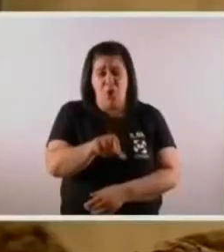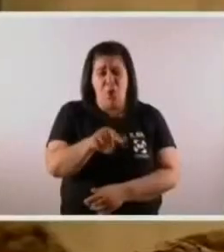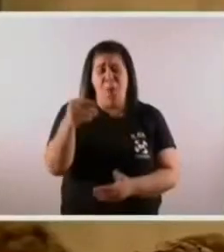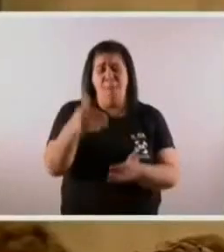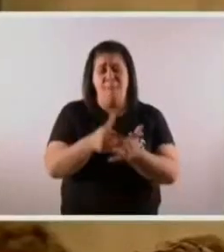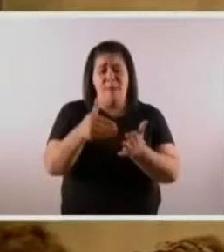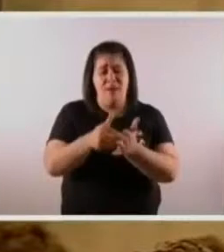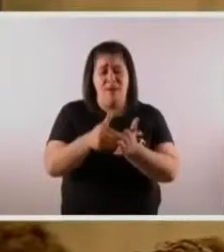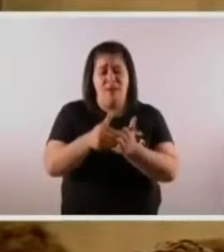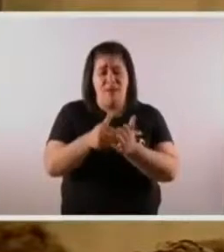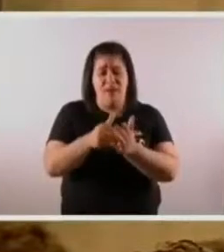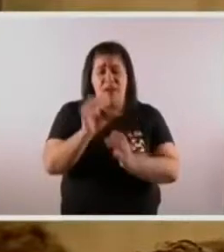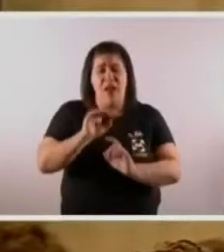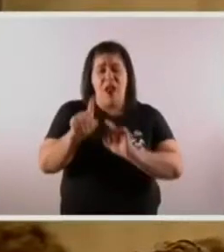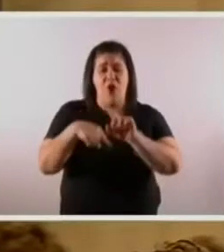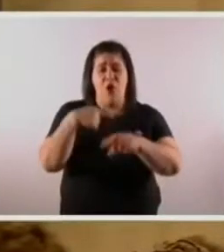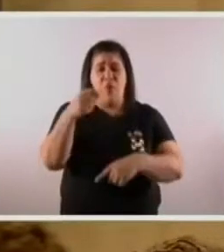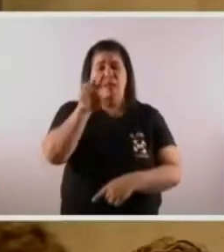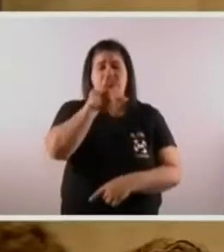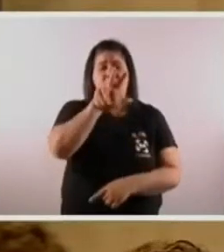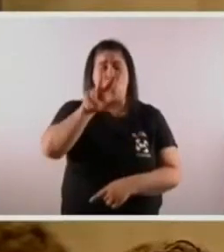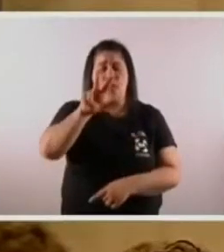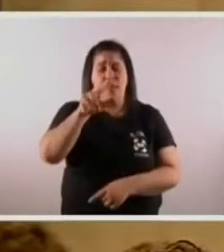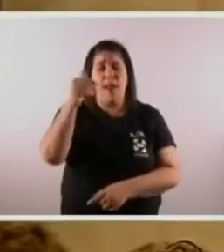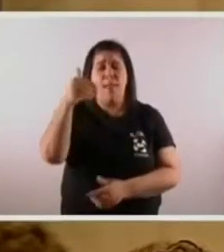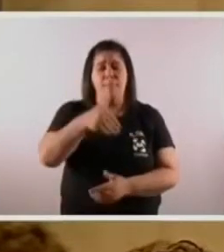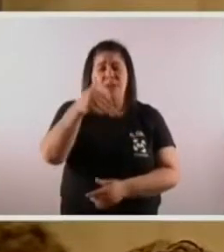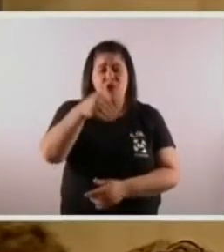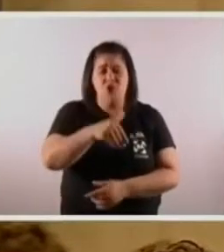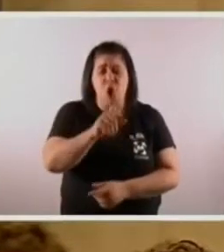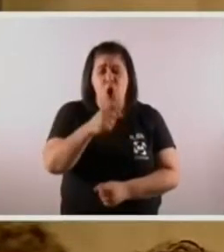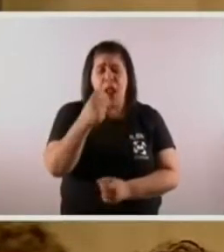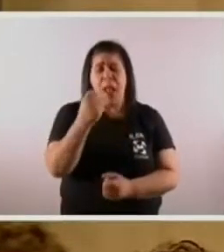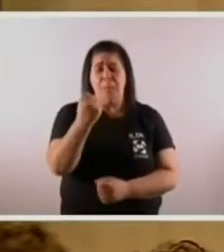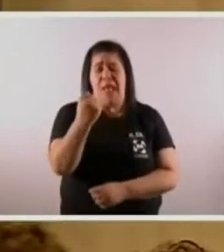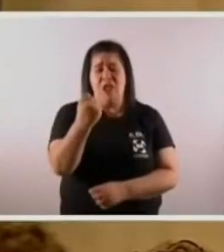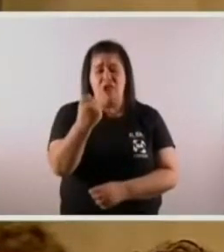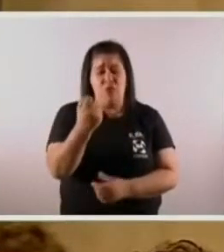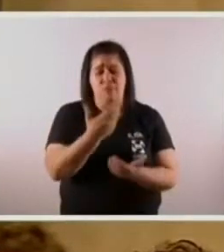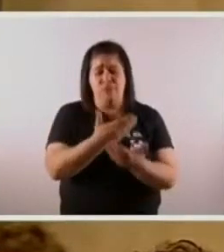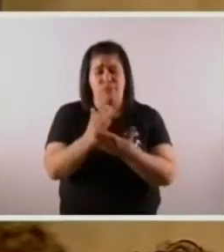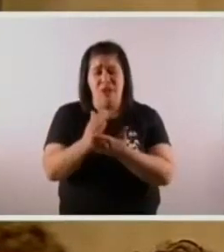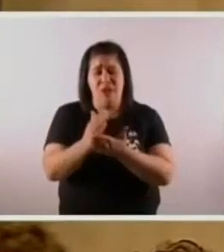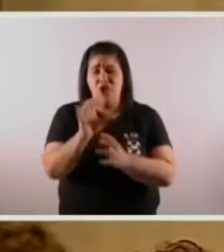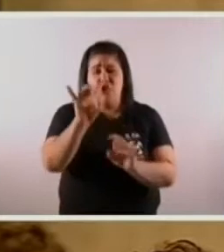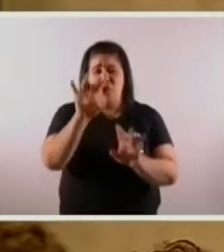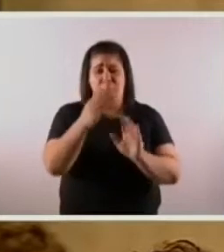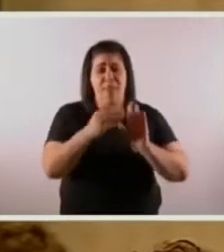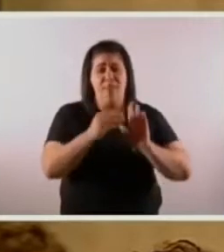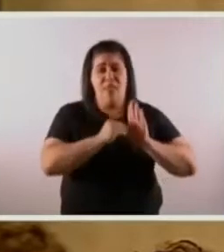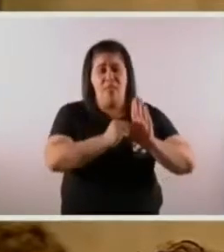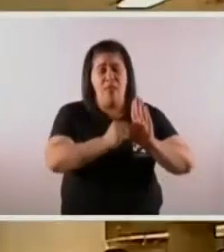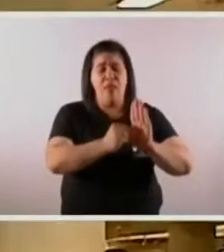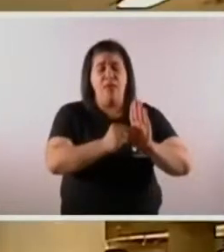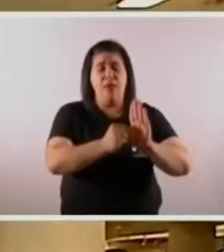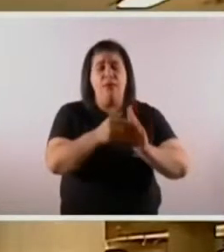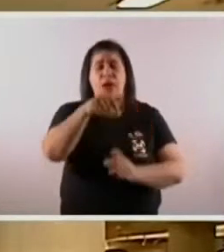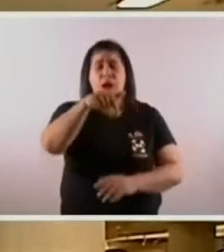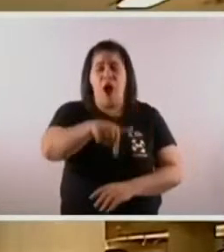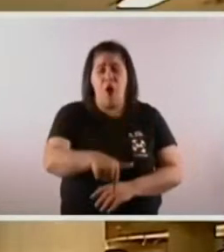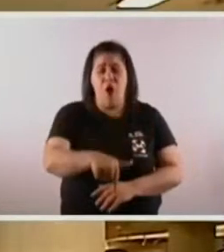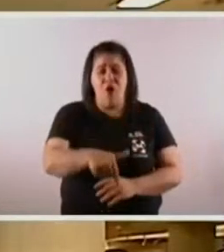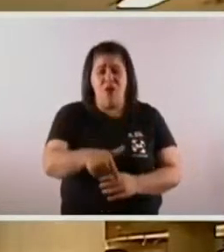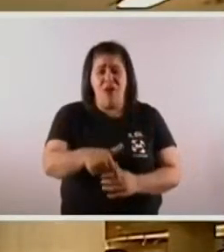El jefe de Gobierno porteño Horacio Rodríguez Larreta rechazó la quita de fondos votada por la Cámara de Diputados y anunció que hará otra